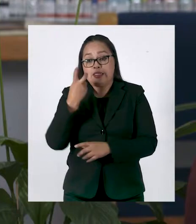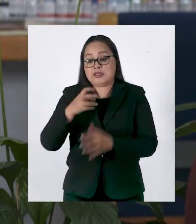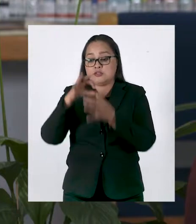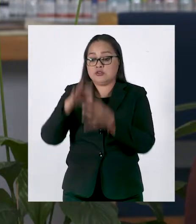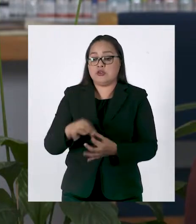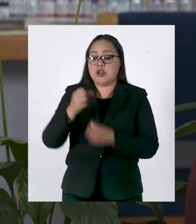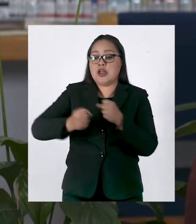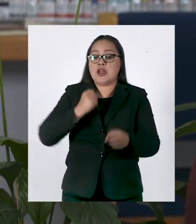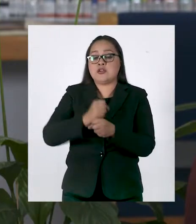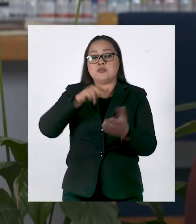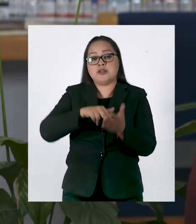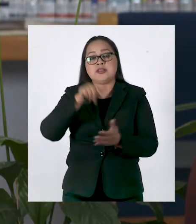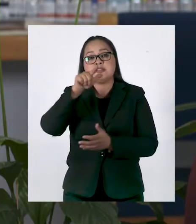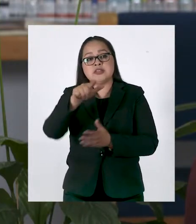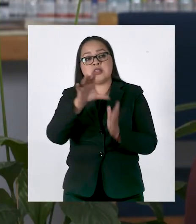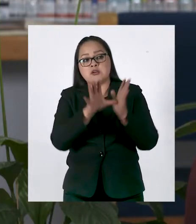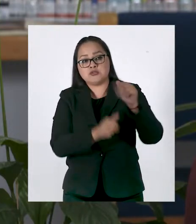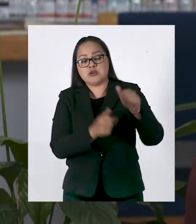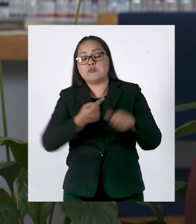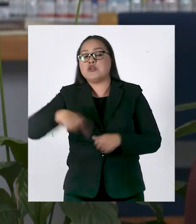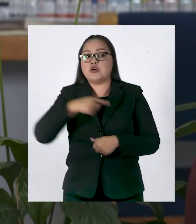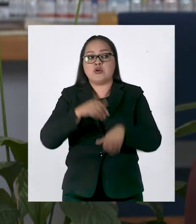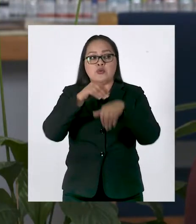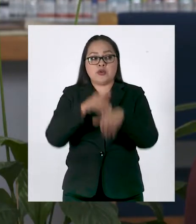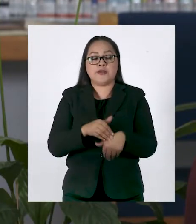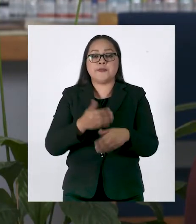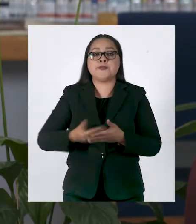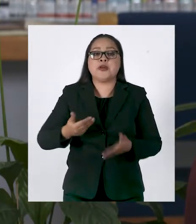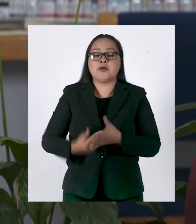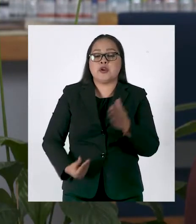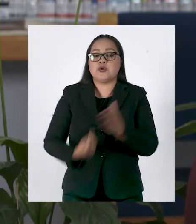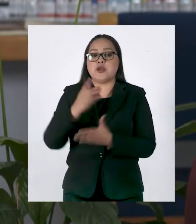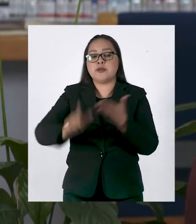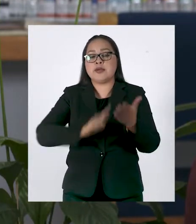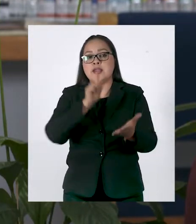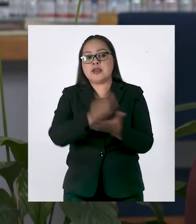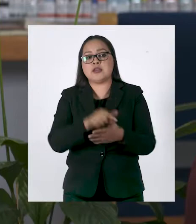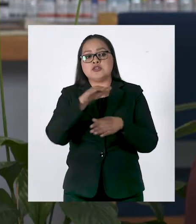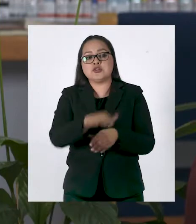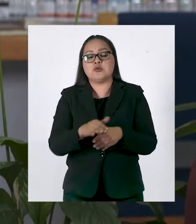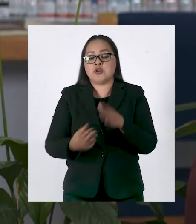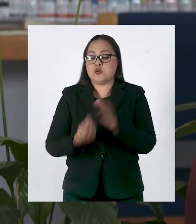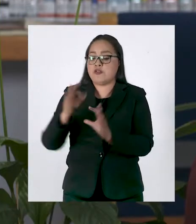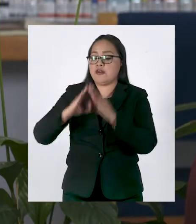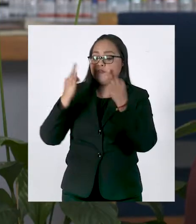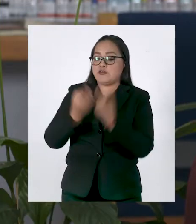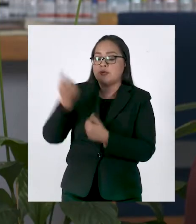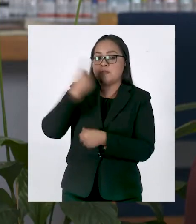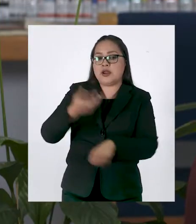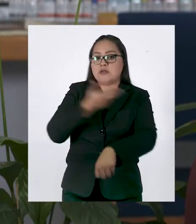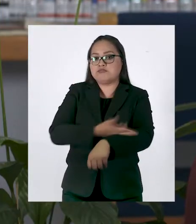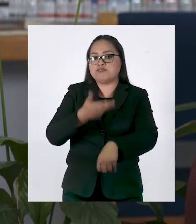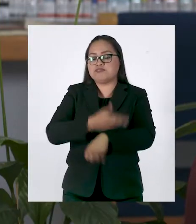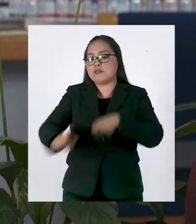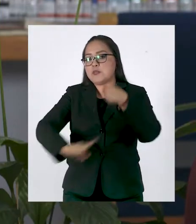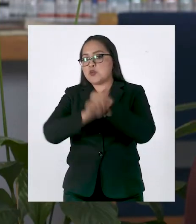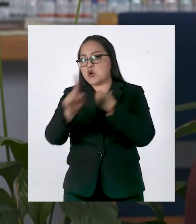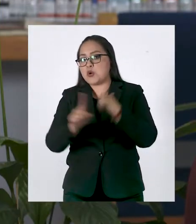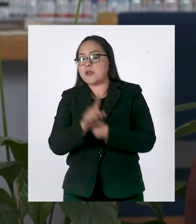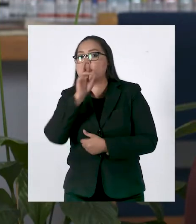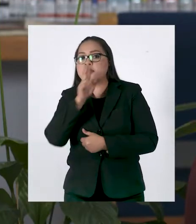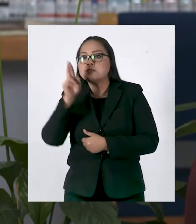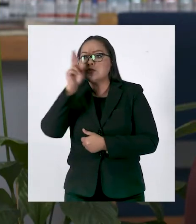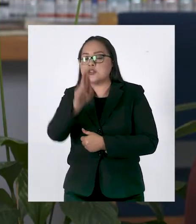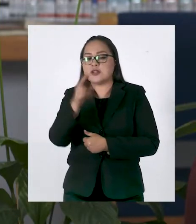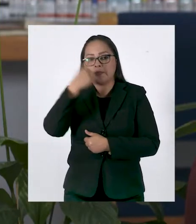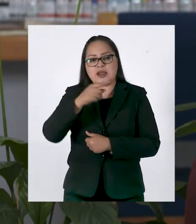y atender el mandato constitucional del 2017. Vamos a impulsar la nueva Ley General de Mecanismos Alternativos de